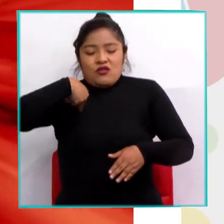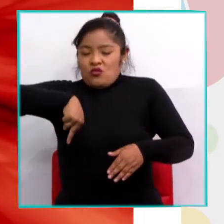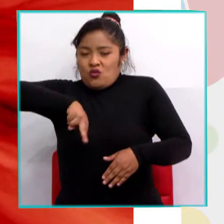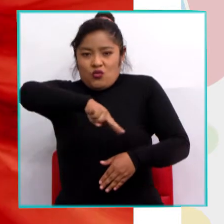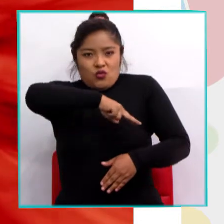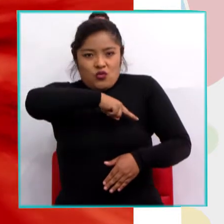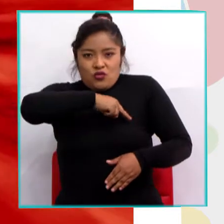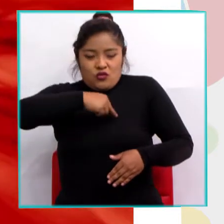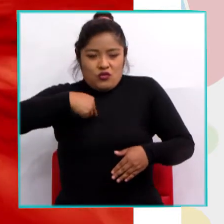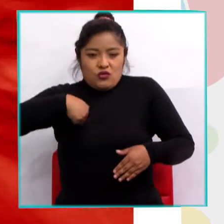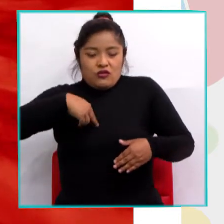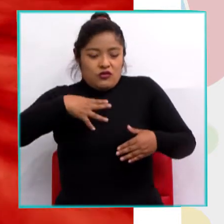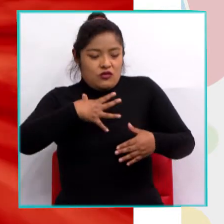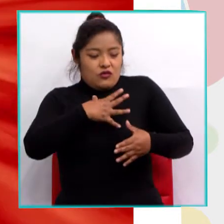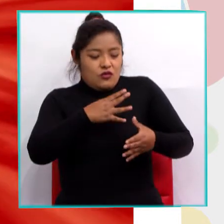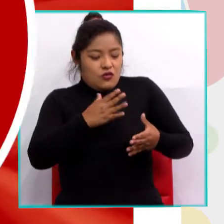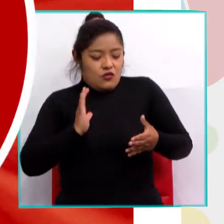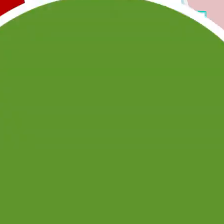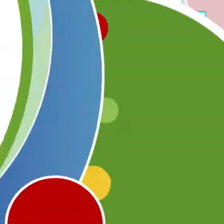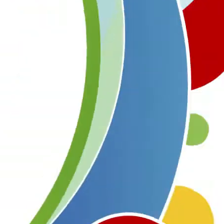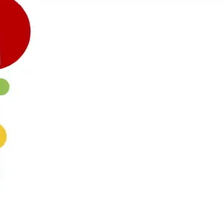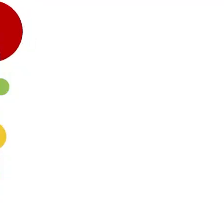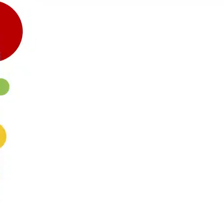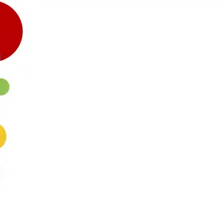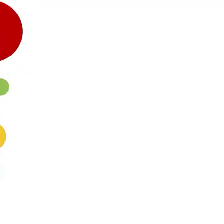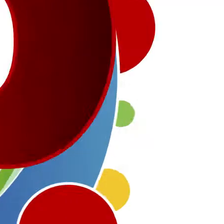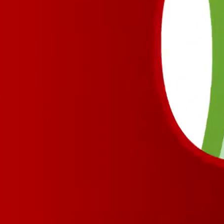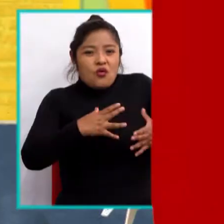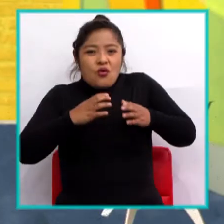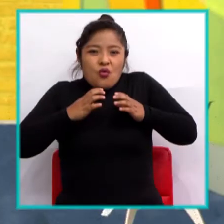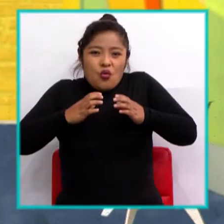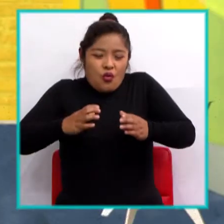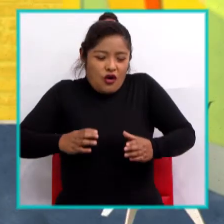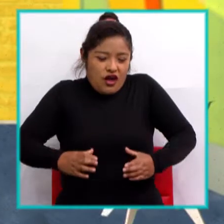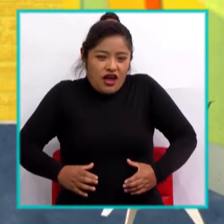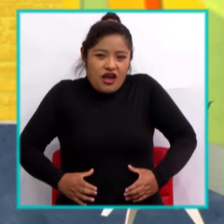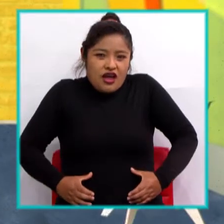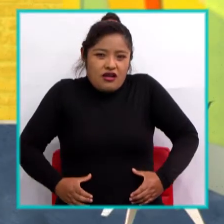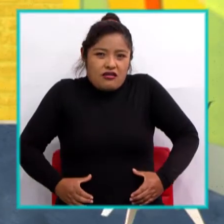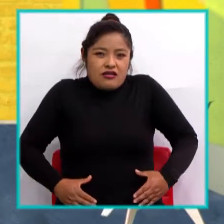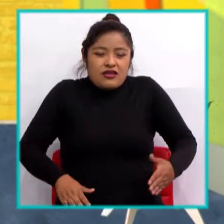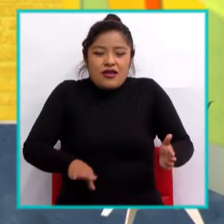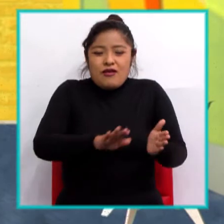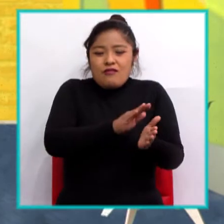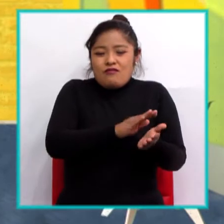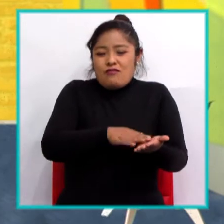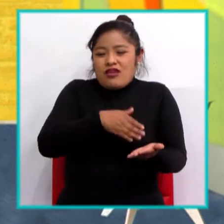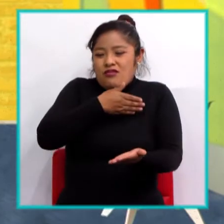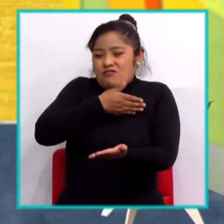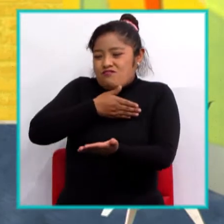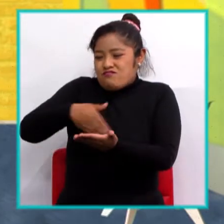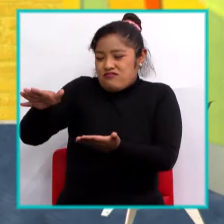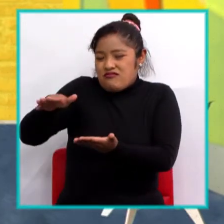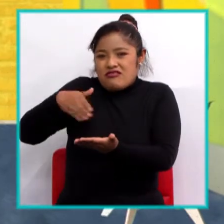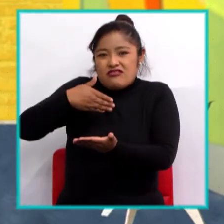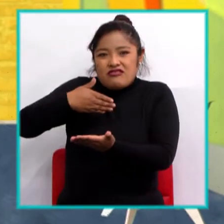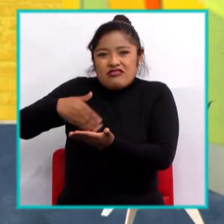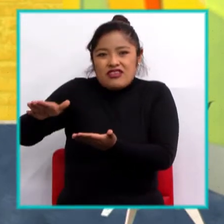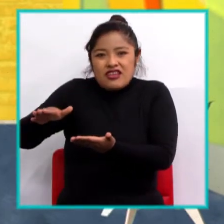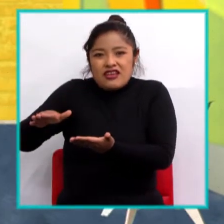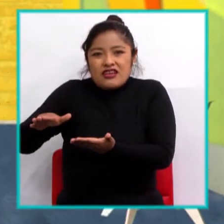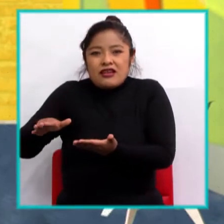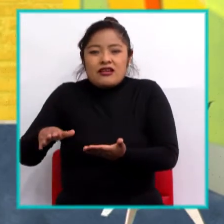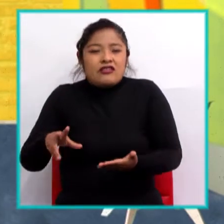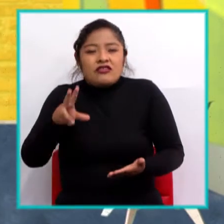eliminar los desechos, ¿no? Que es el dióxido de carbono y otras